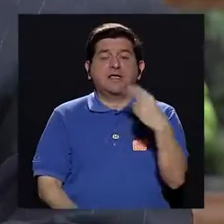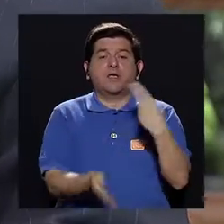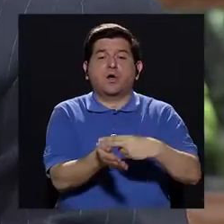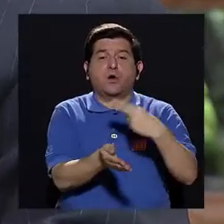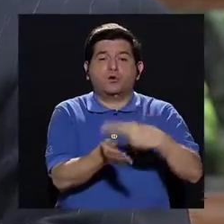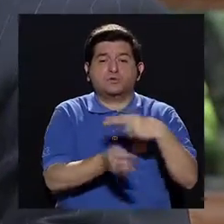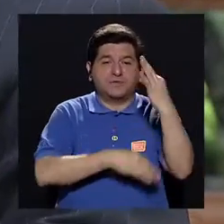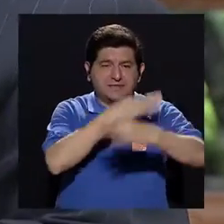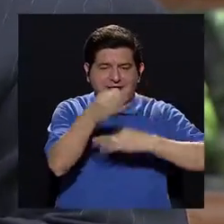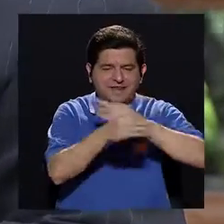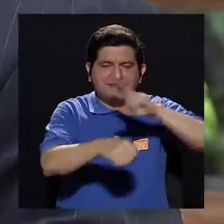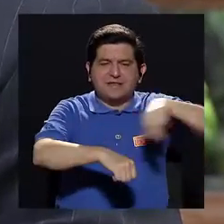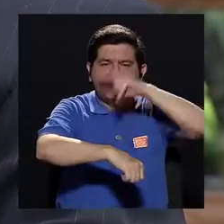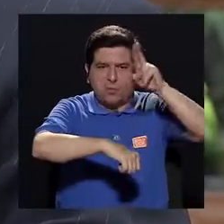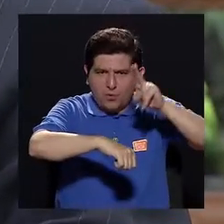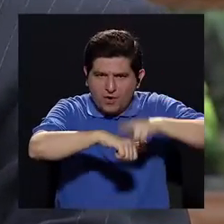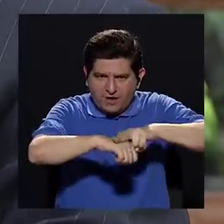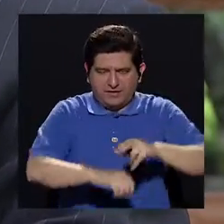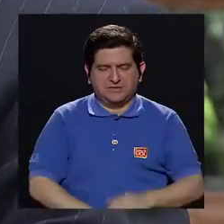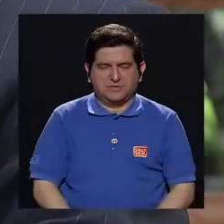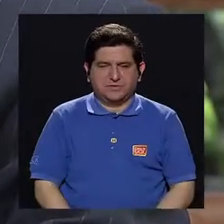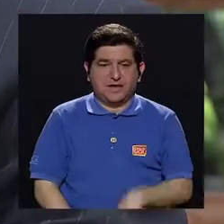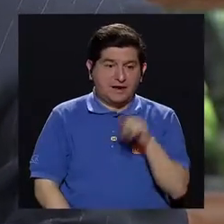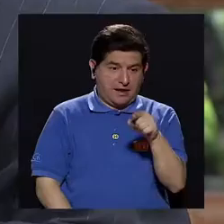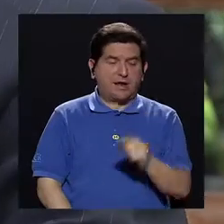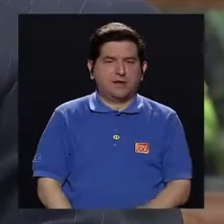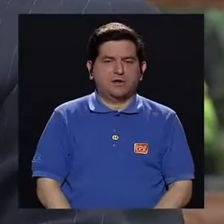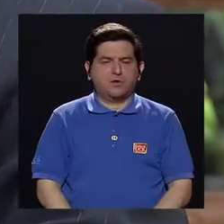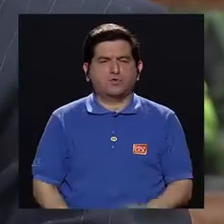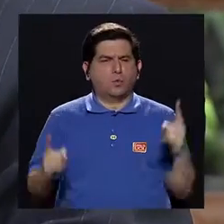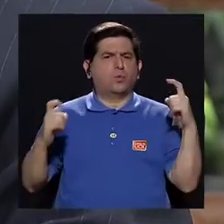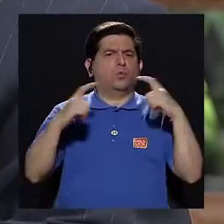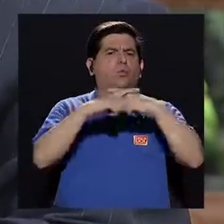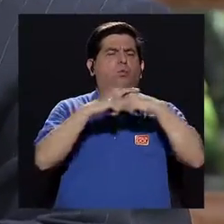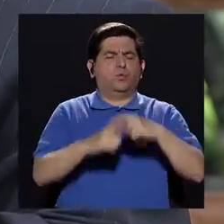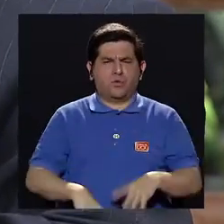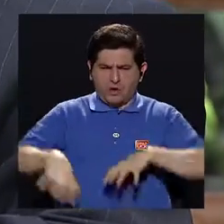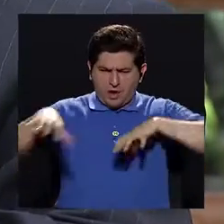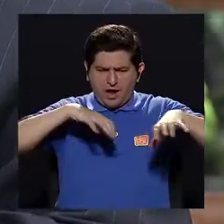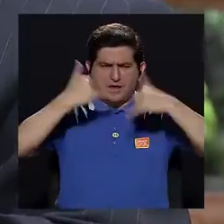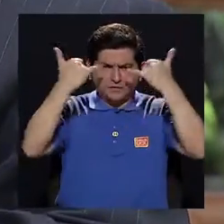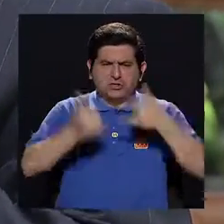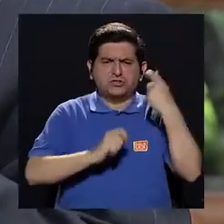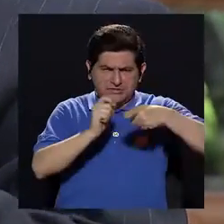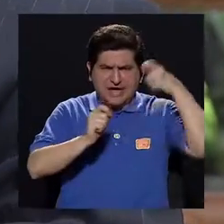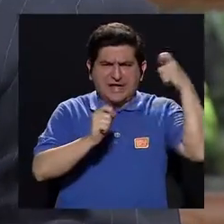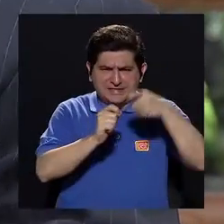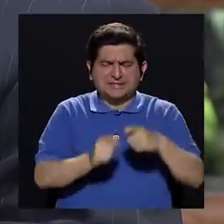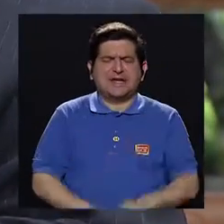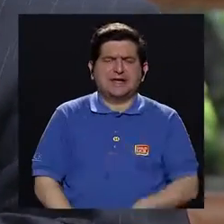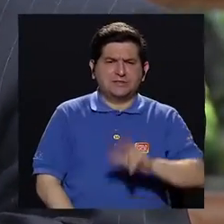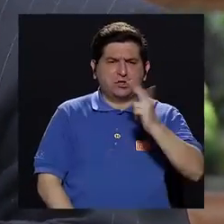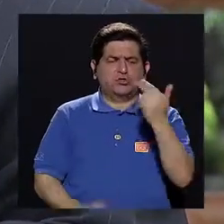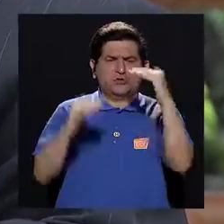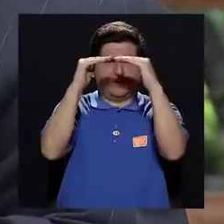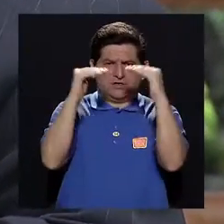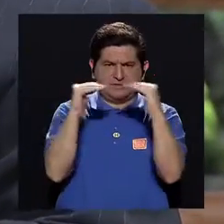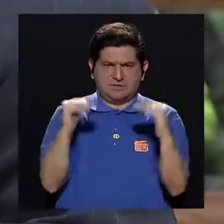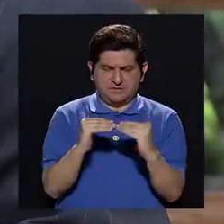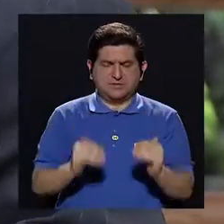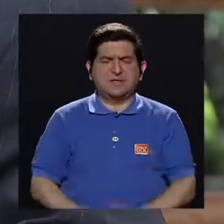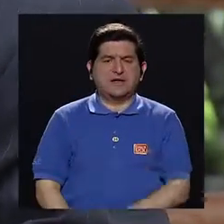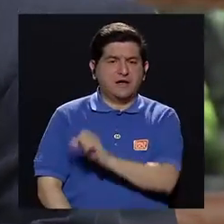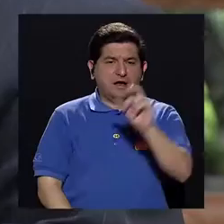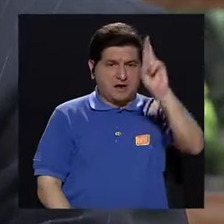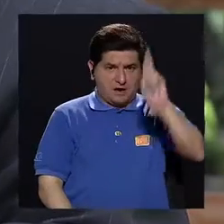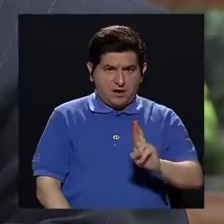los hospitales nacionales, que son los hospitales más complejos, que tienen acciones ya propiamente de tercer nivel. Y